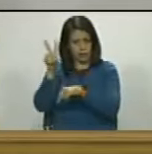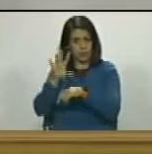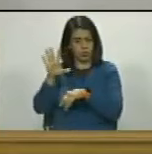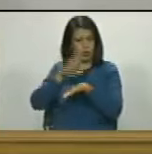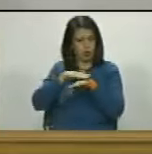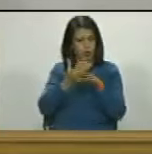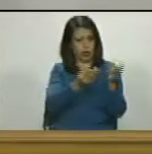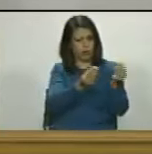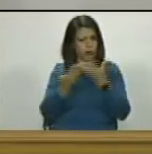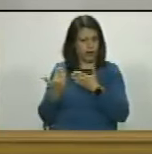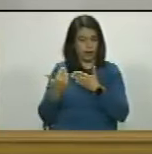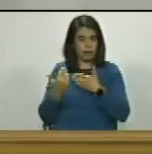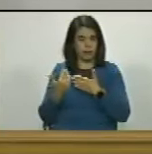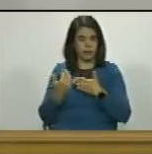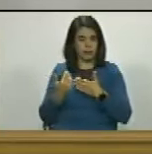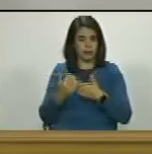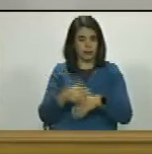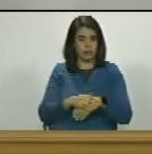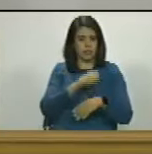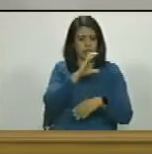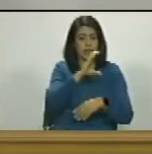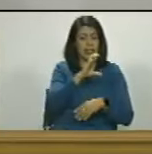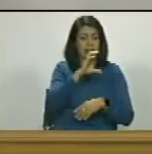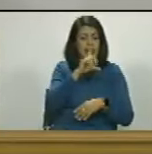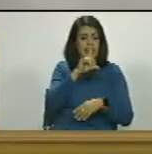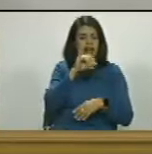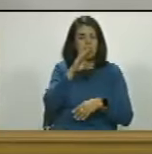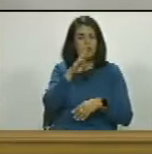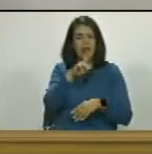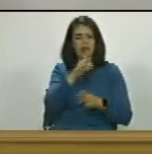porque no nos entrega al narcotraficante Cliver Alcalá